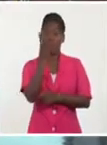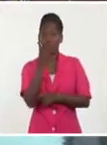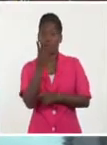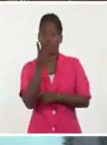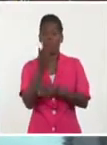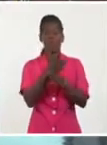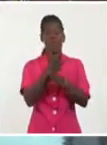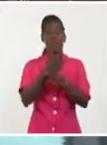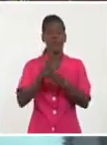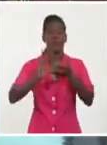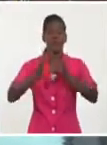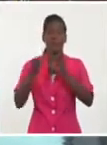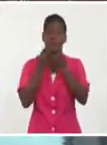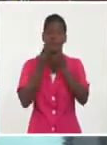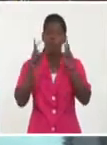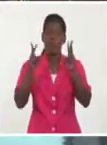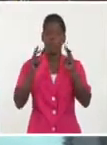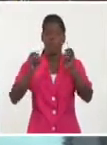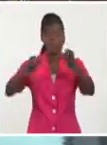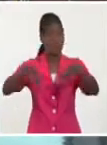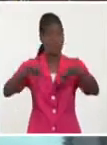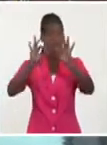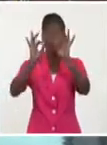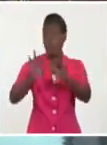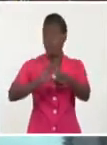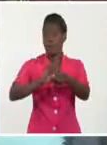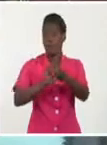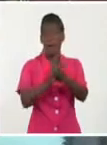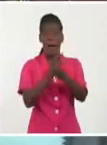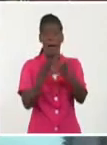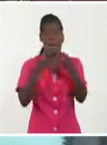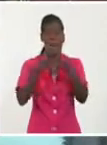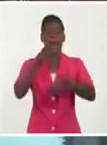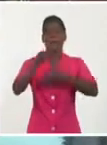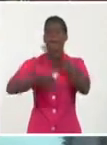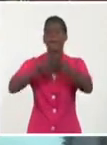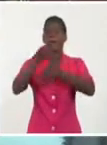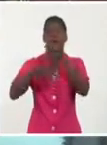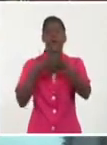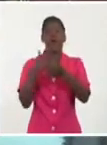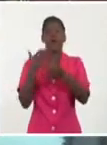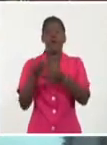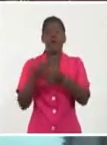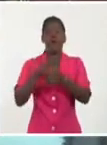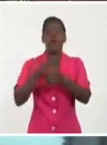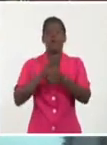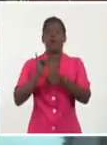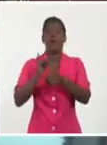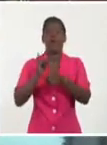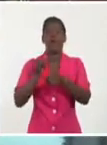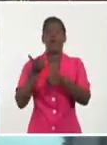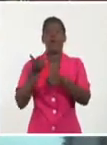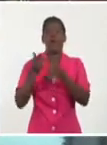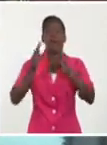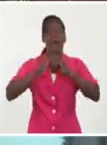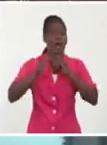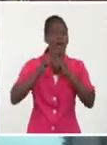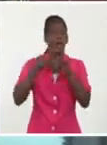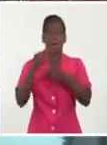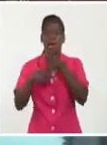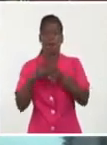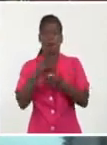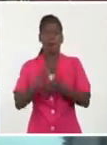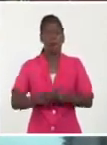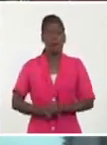mujer y que tienen un manejo del tiempo muy particular. En un caso, las dos dominicanas, una